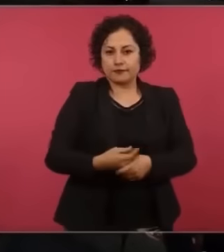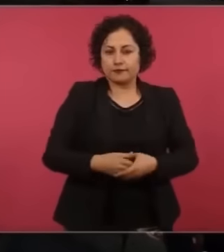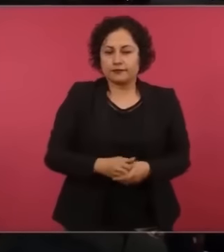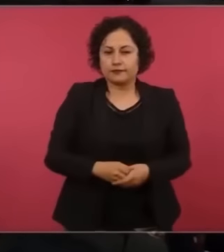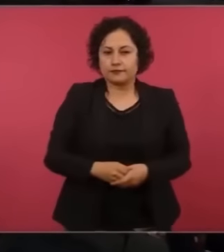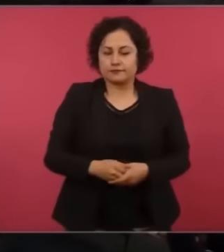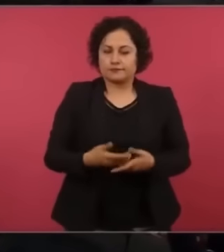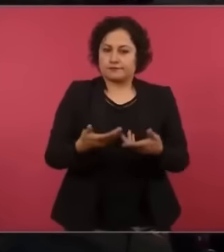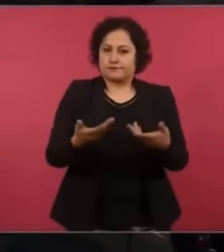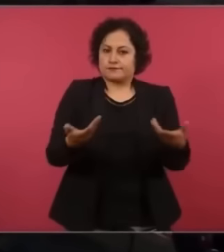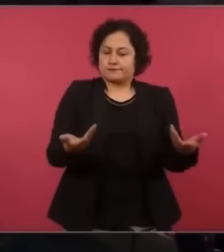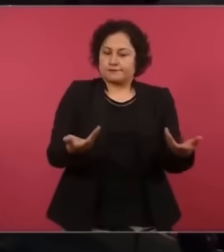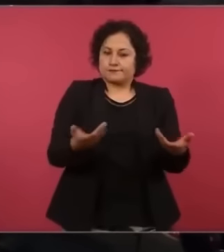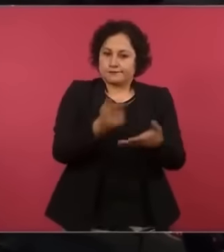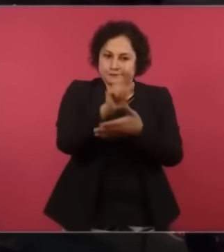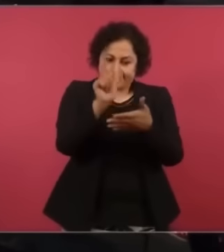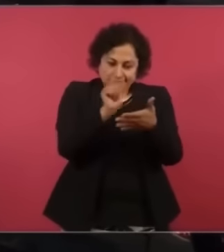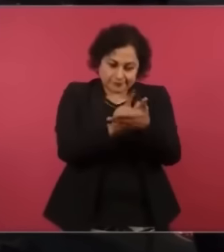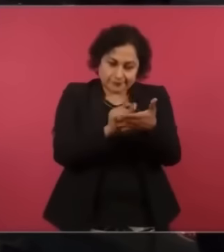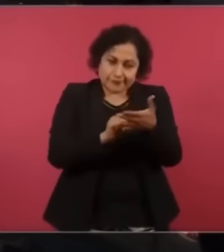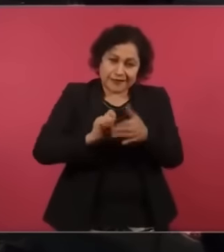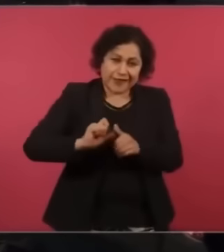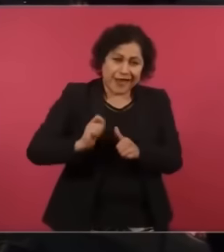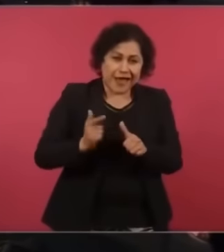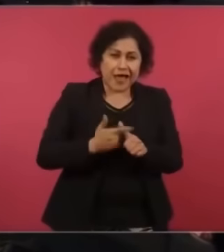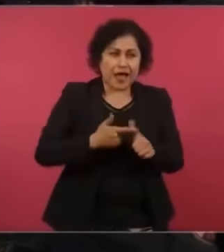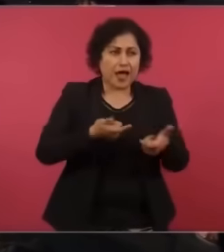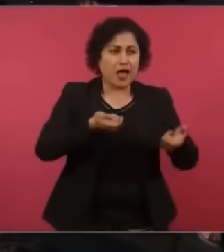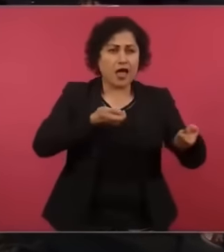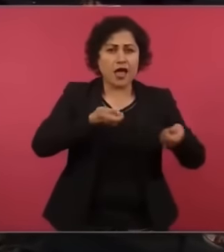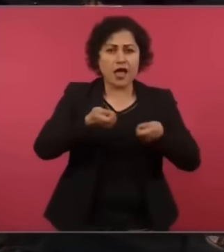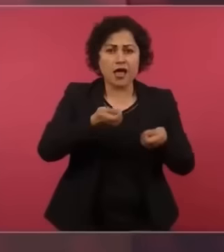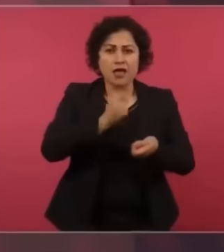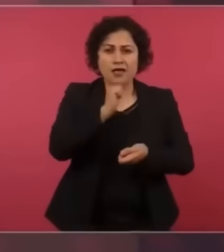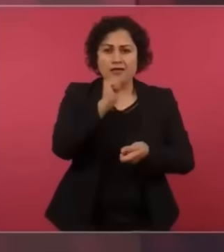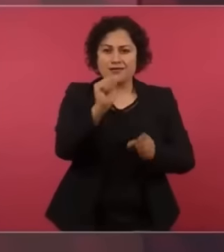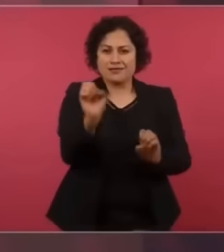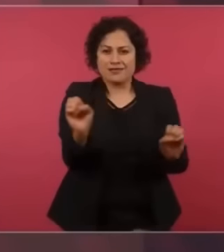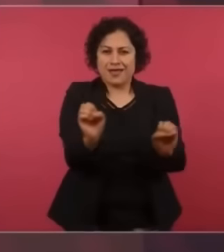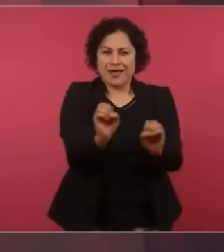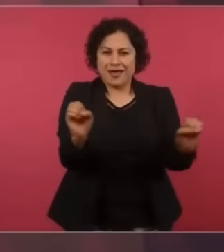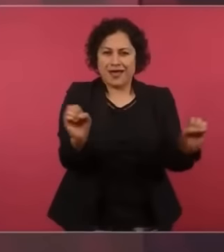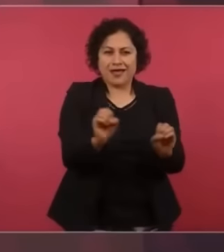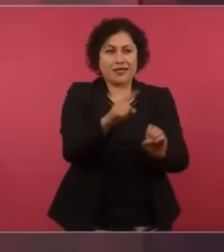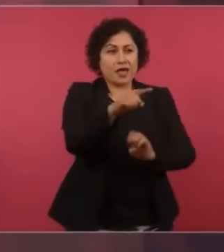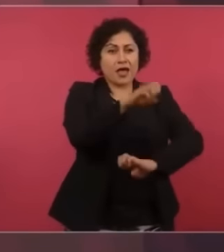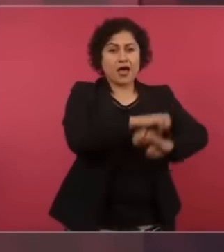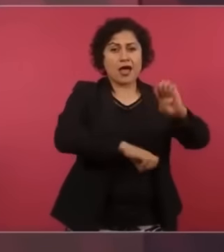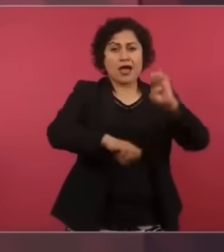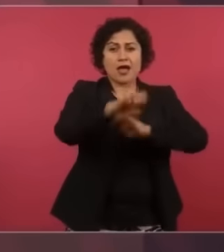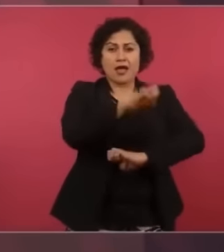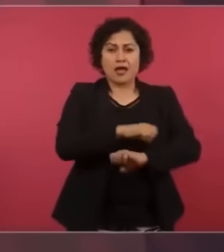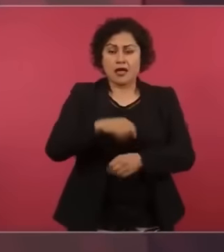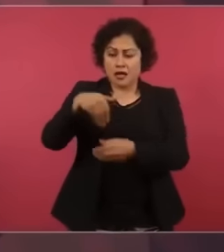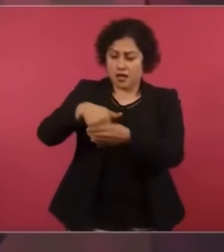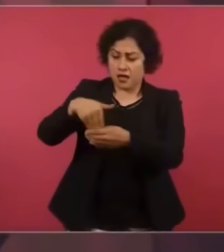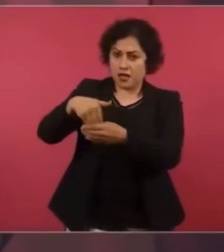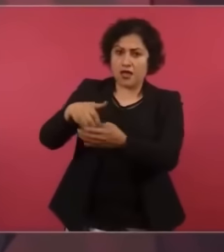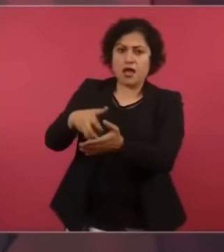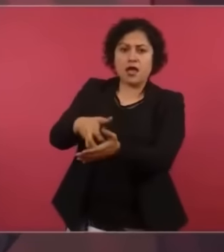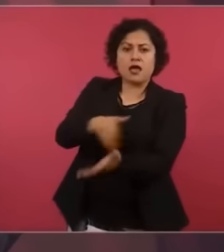control, cobraban comisiones elevadísimas